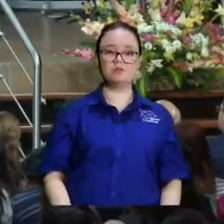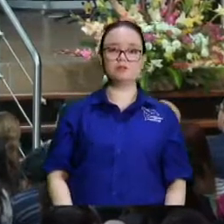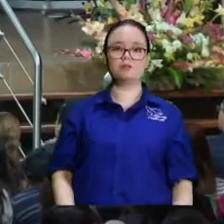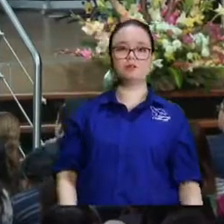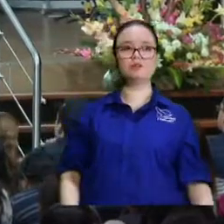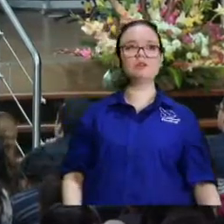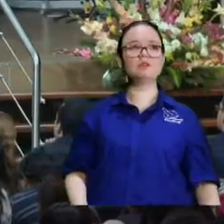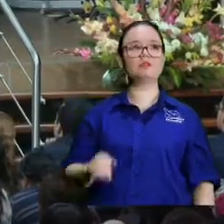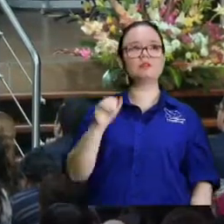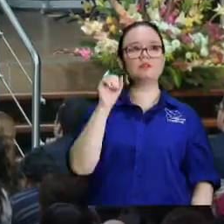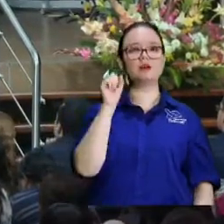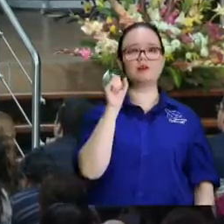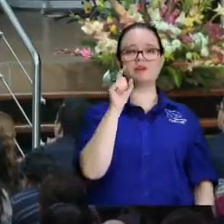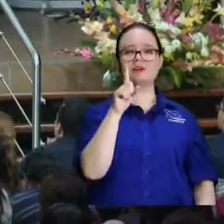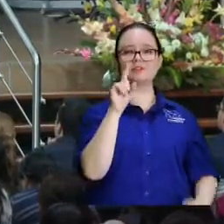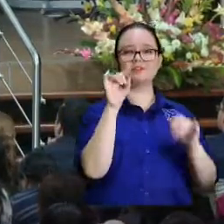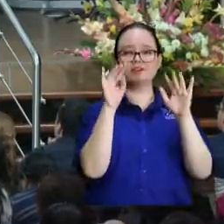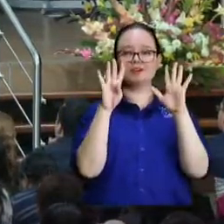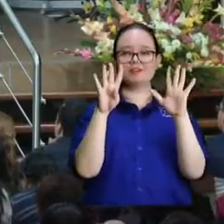en 1988